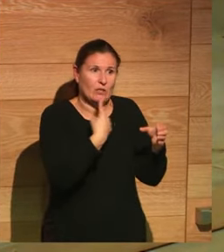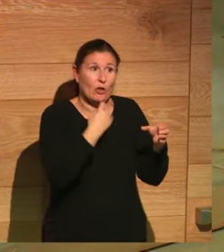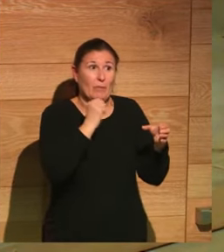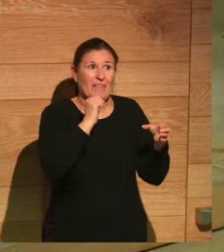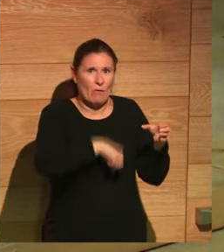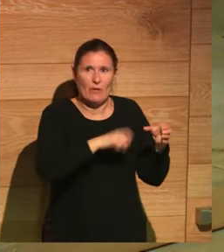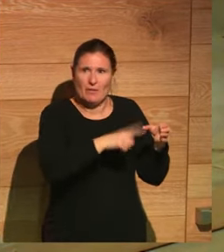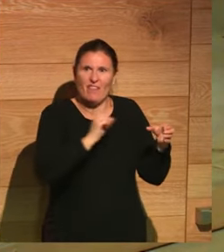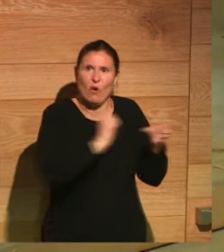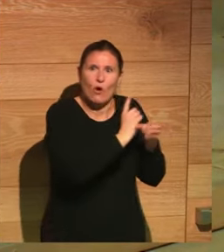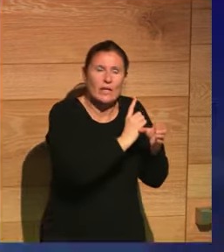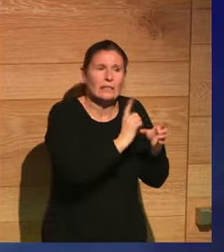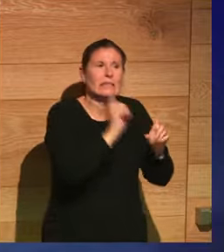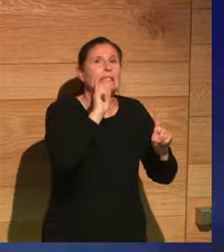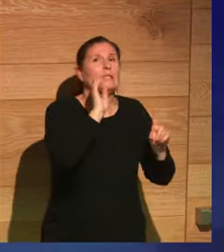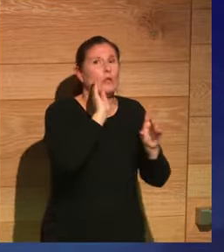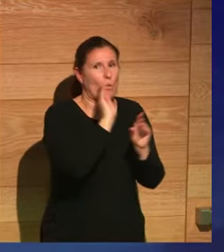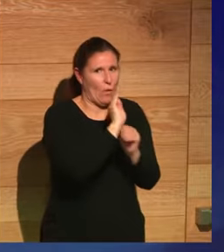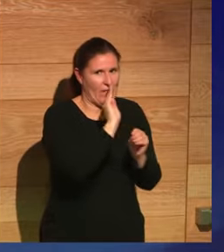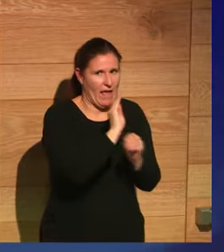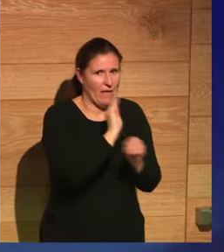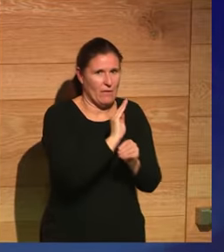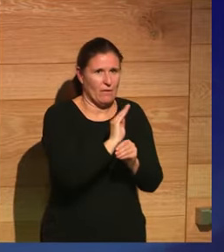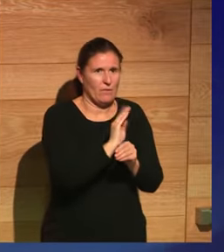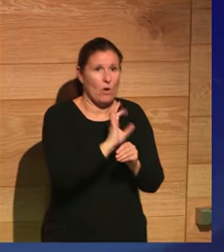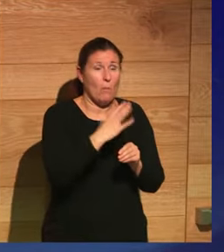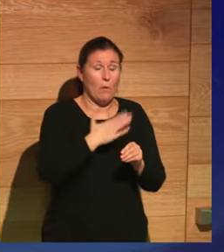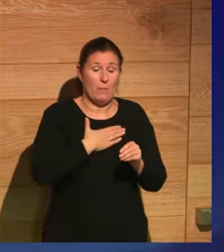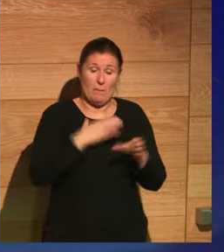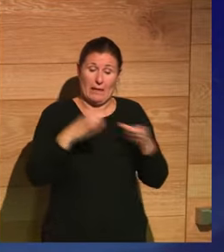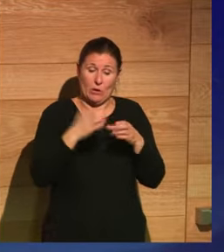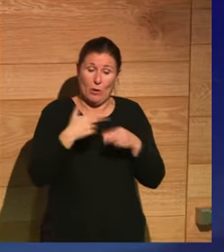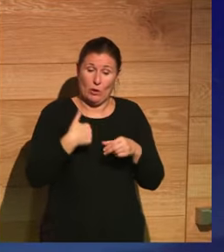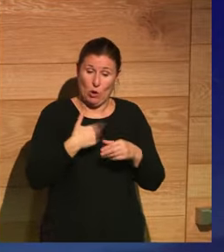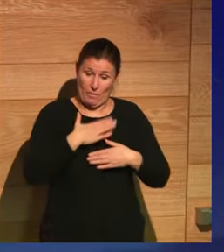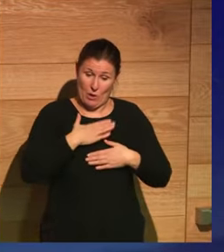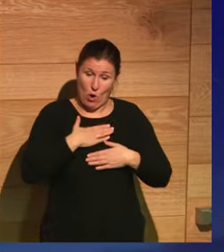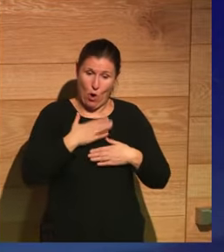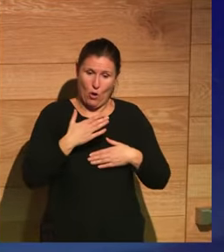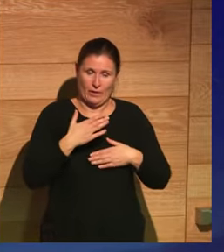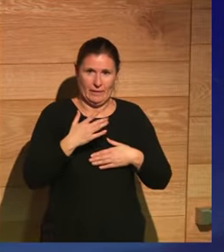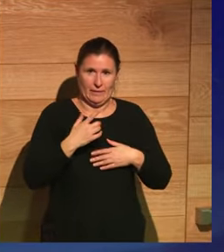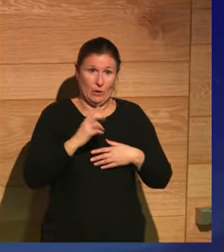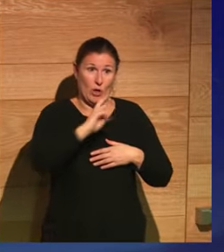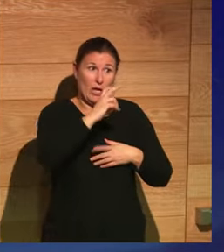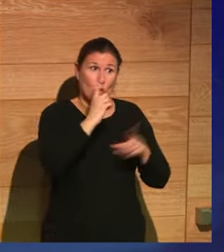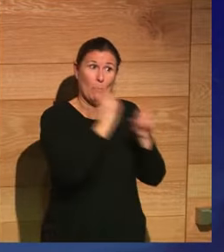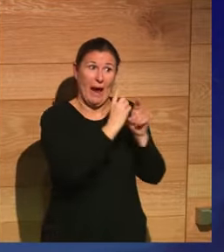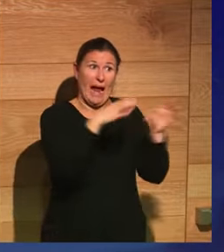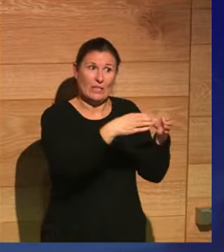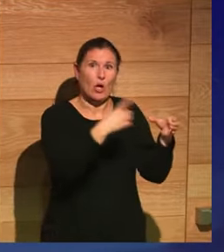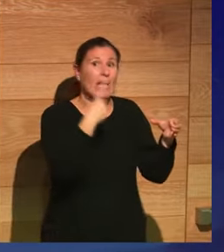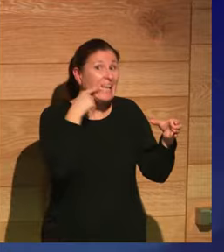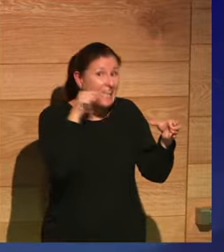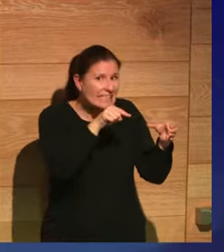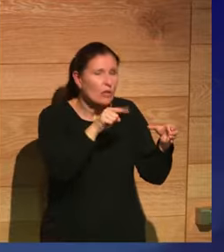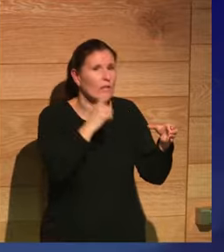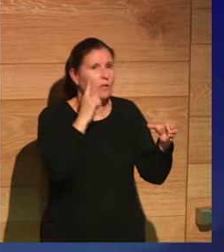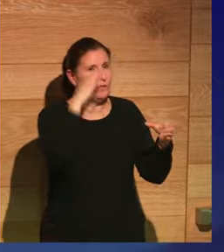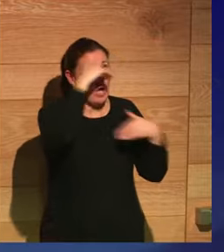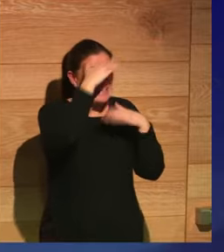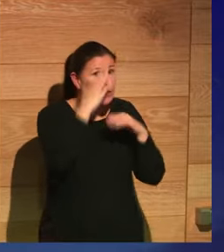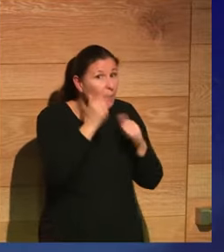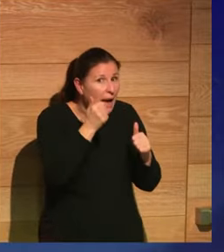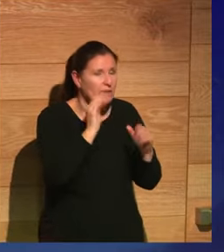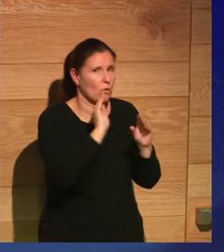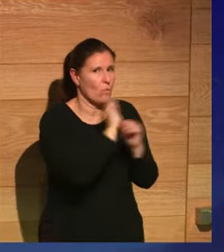bulos contra tu partido político son los que te deben preocupar los bulos contra el partido que te cae fatal esos son los que probablemente